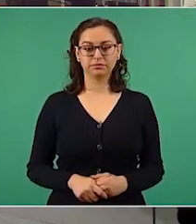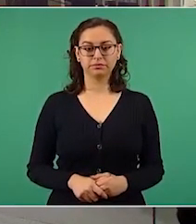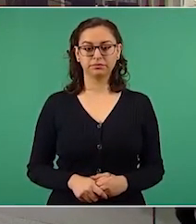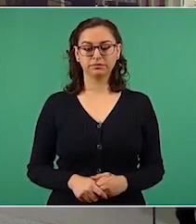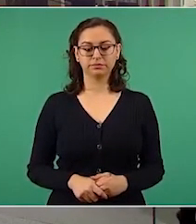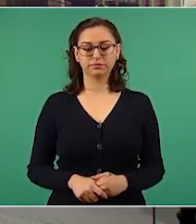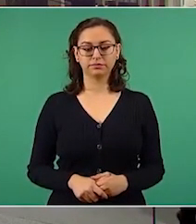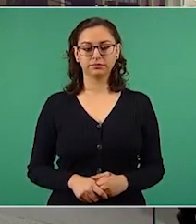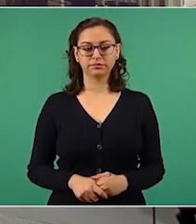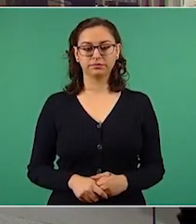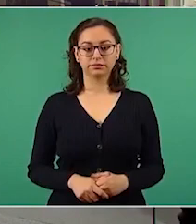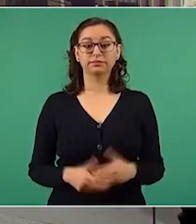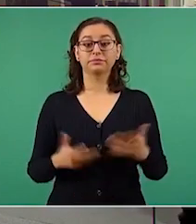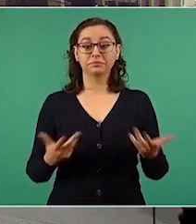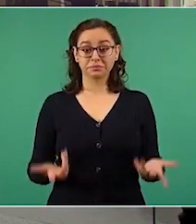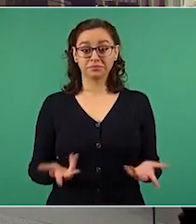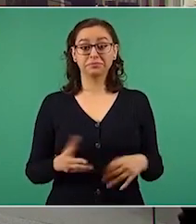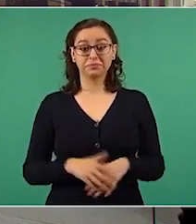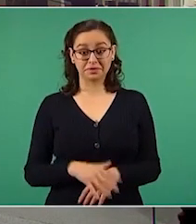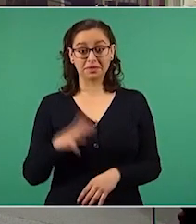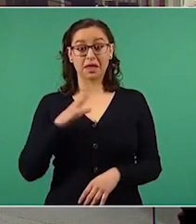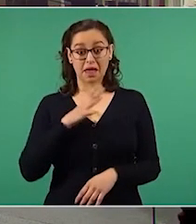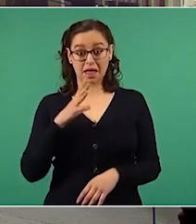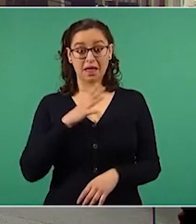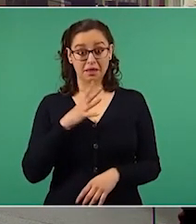Pues ya vieron cuánta pluralidad hay,